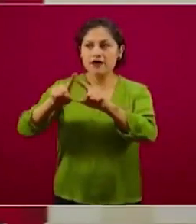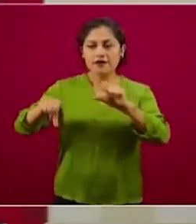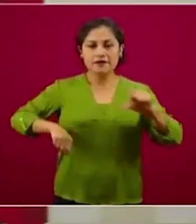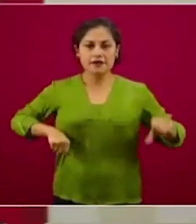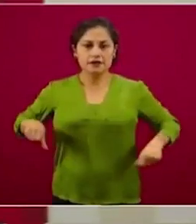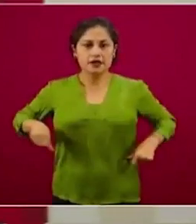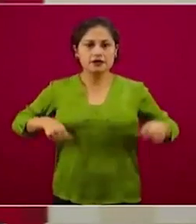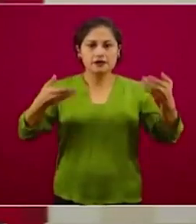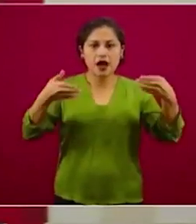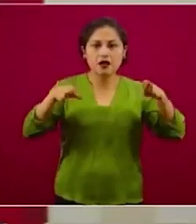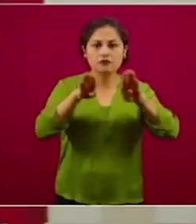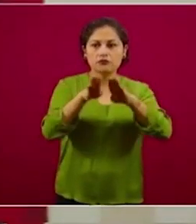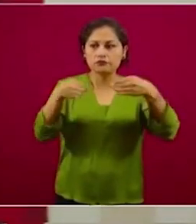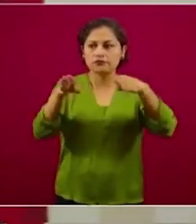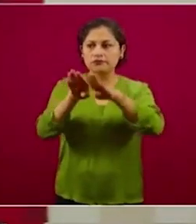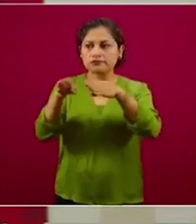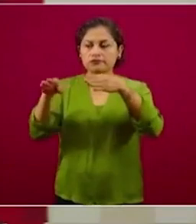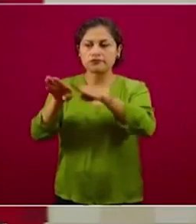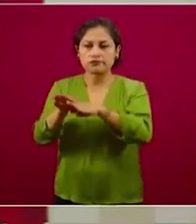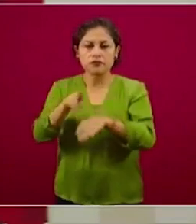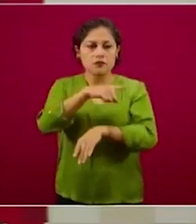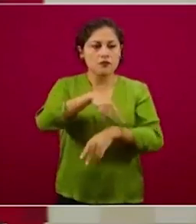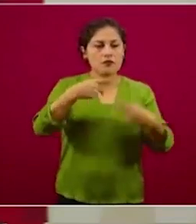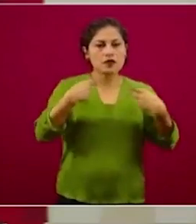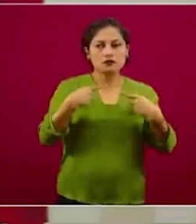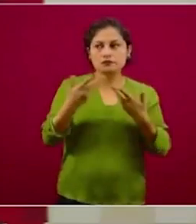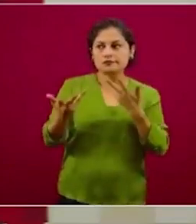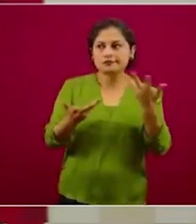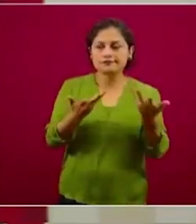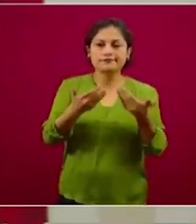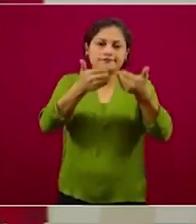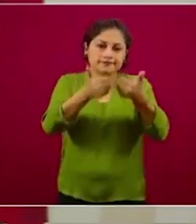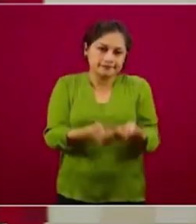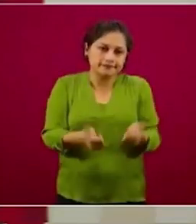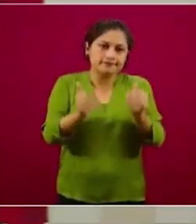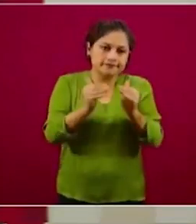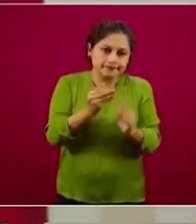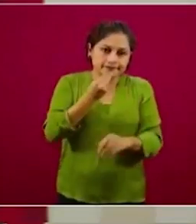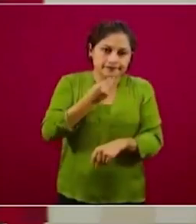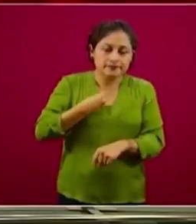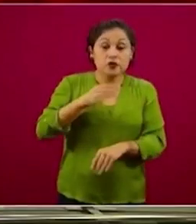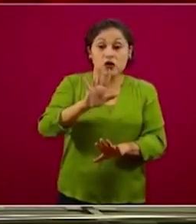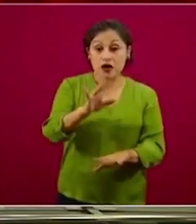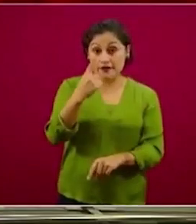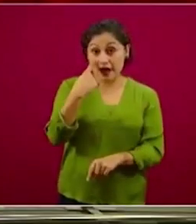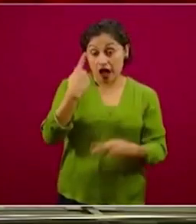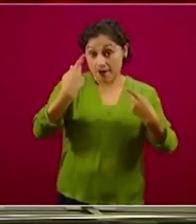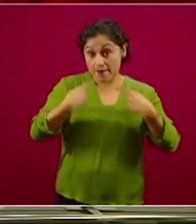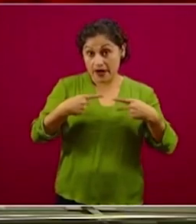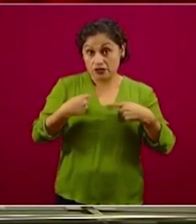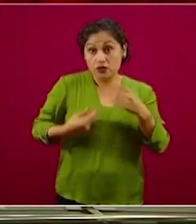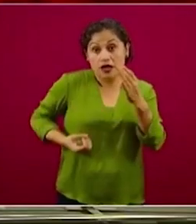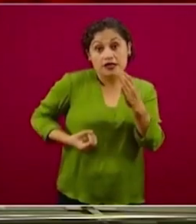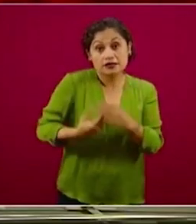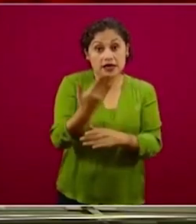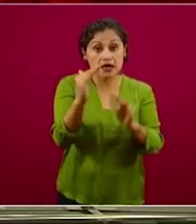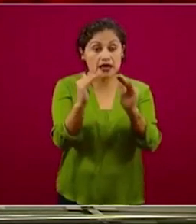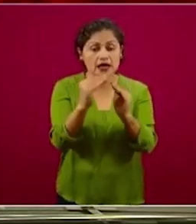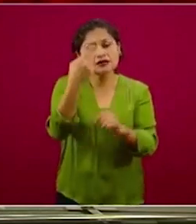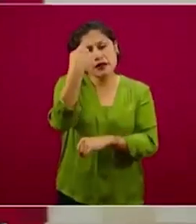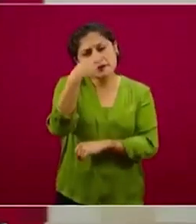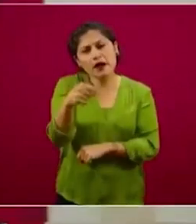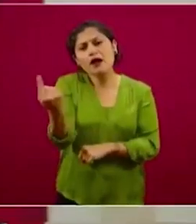salgan de casa. Una persona en general puede salir por muchas razones de la casa, pero hay tres que son las principales,